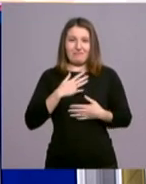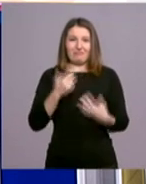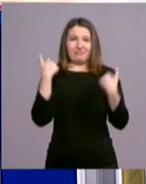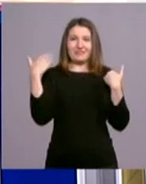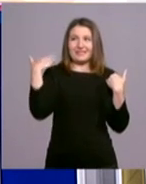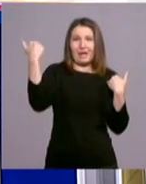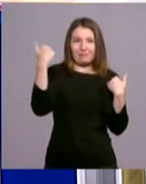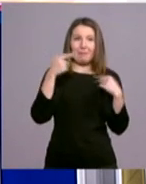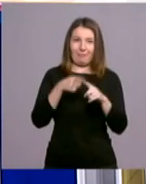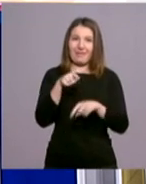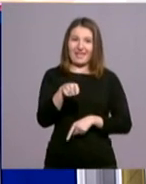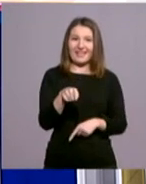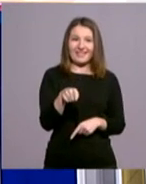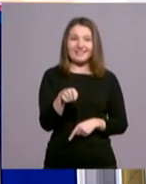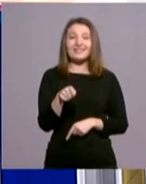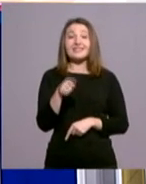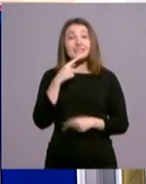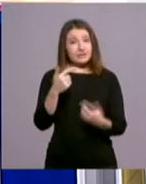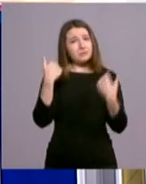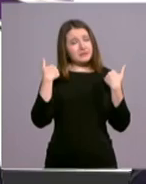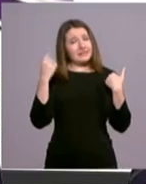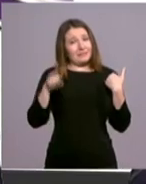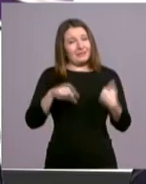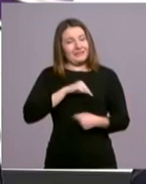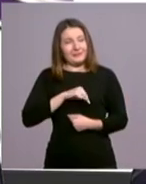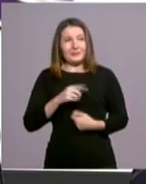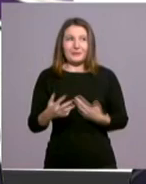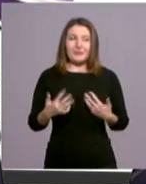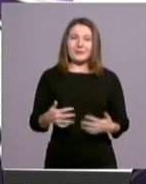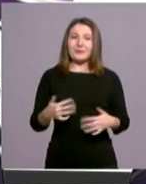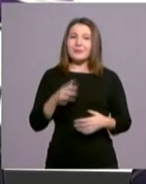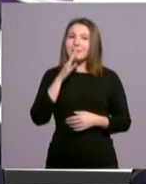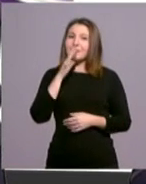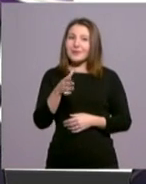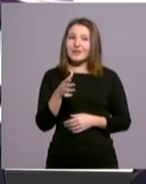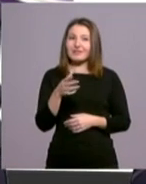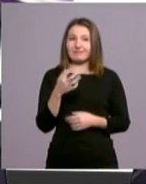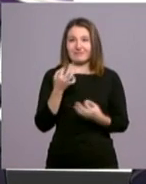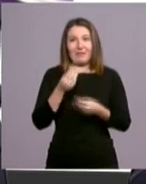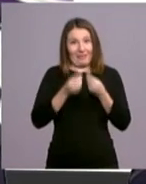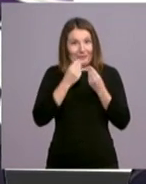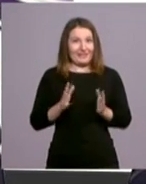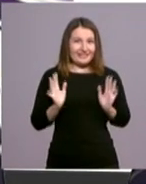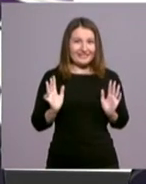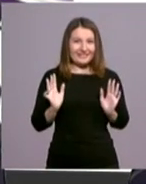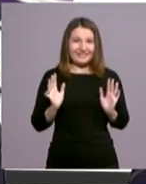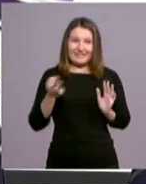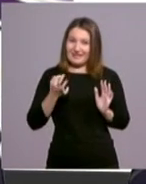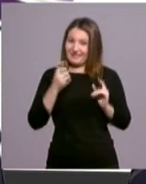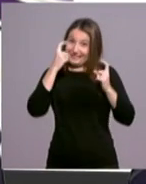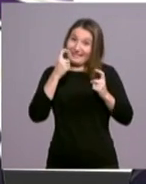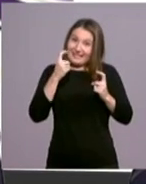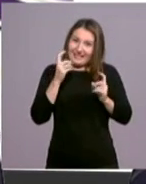llamados. Y una responsabilidad de decir, tenemos que hacerlo bien, tenemos que